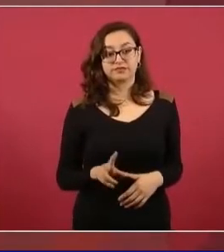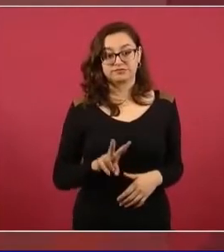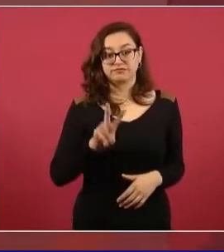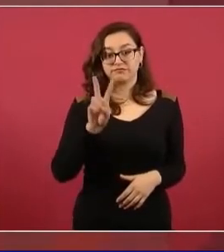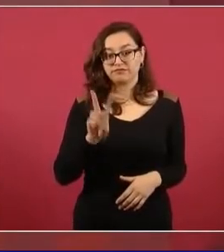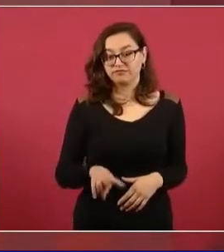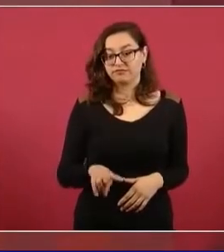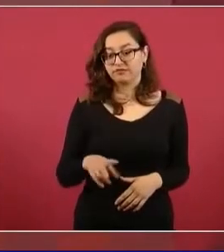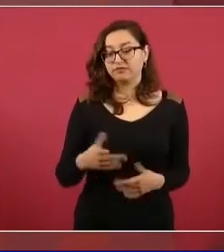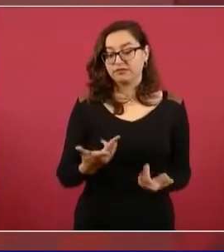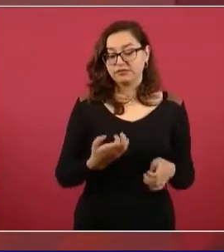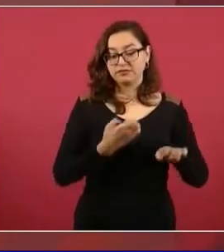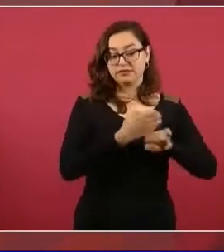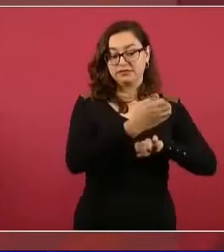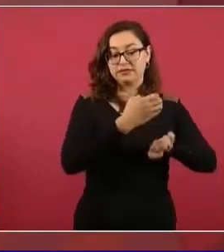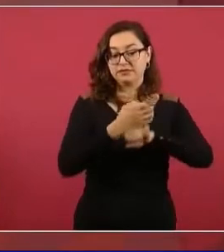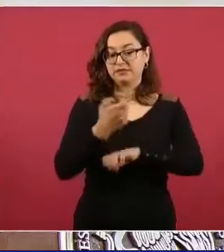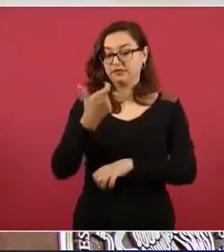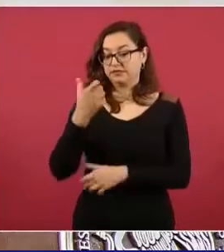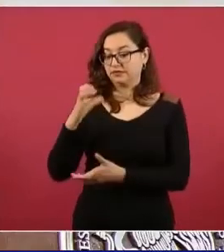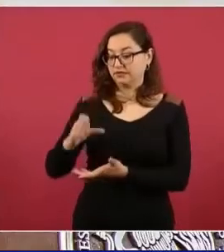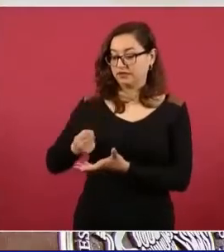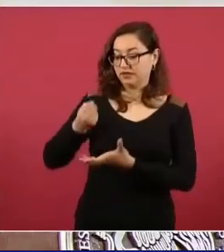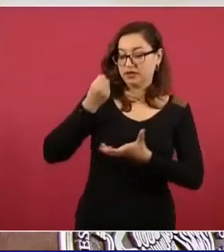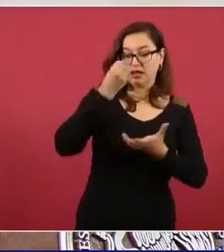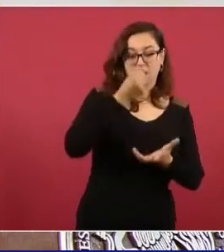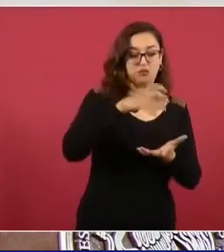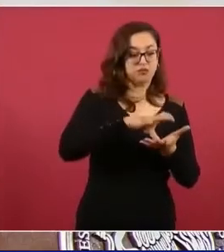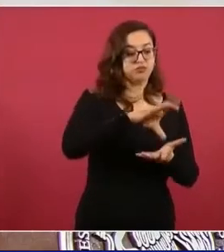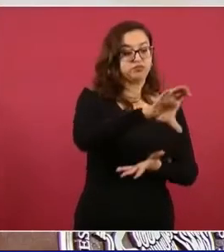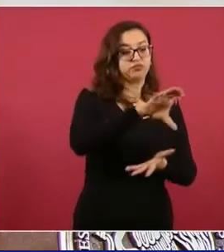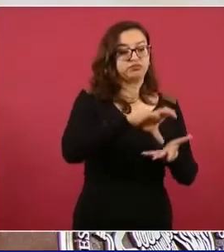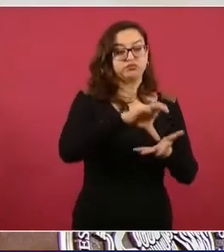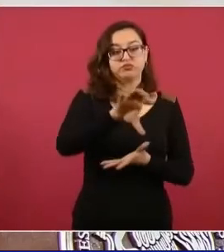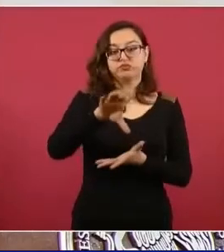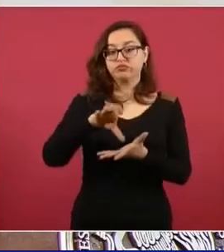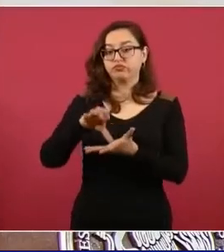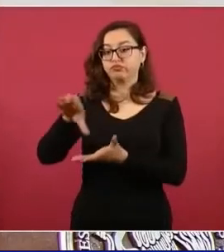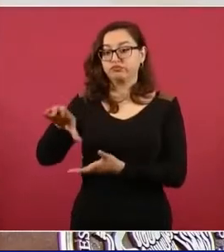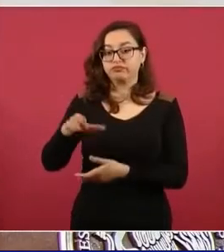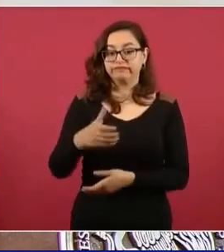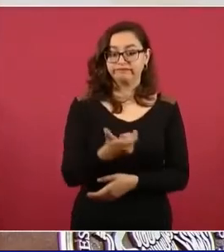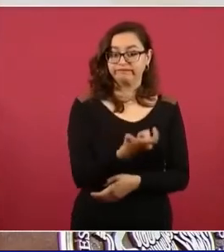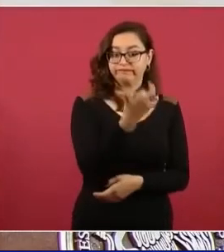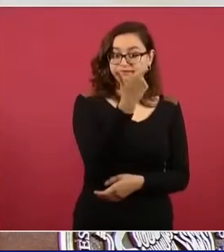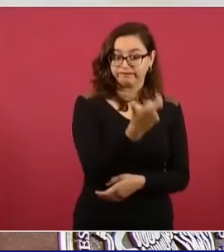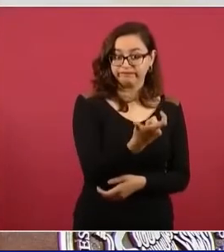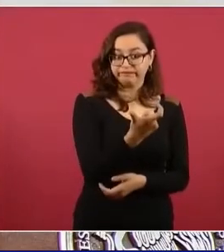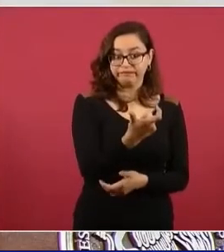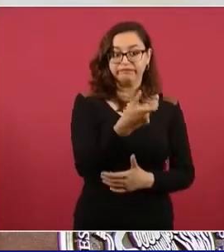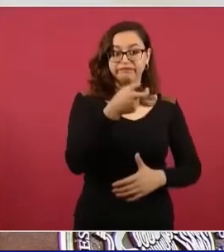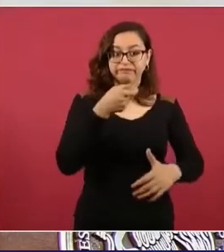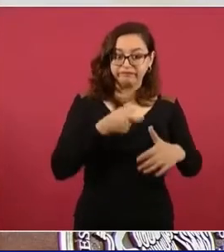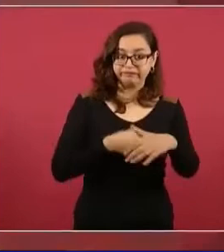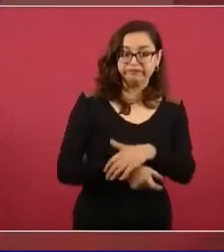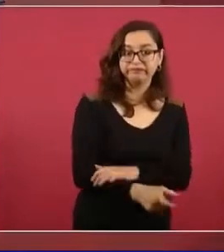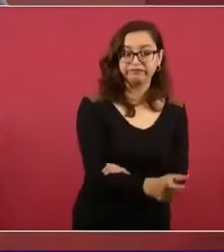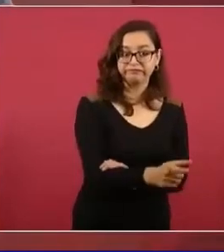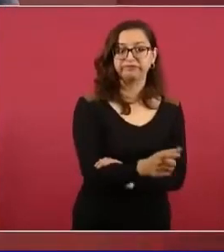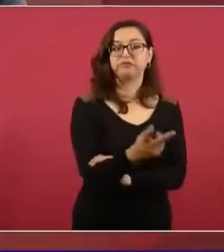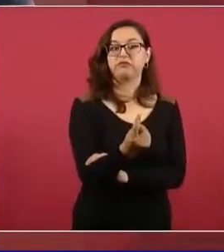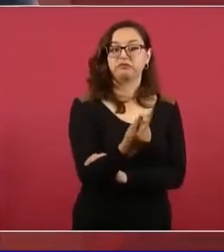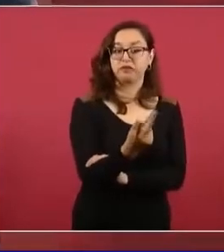en los estados todavía se destina a